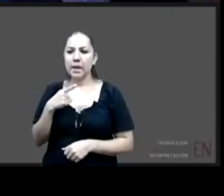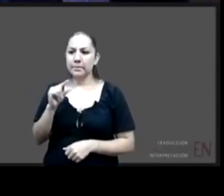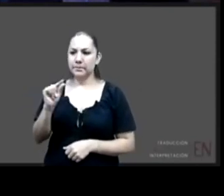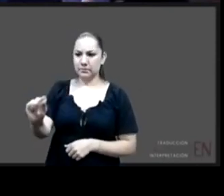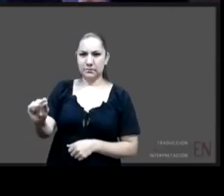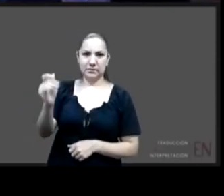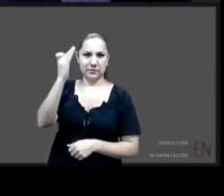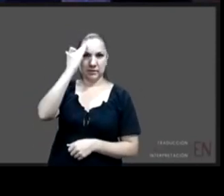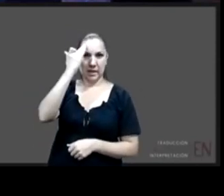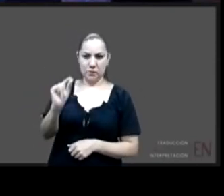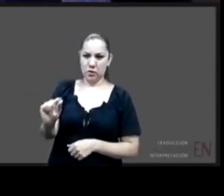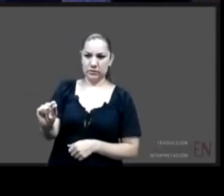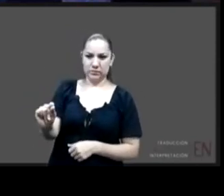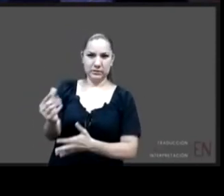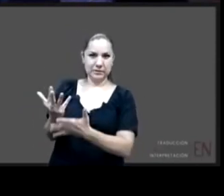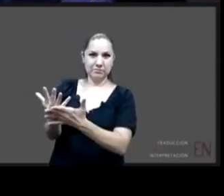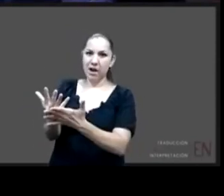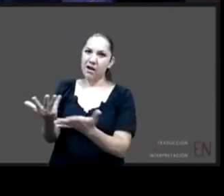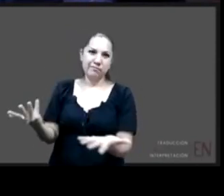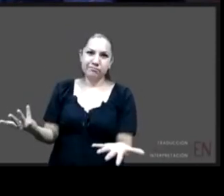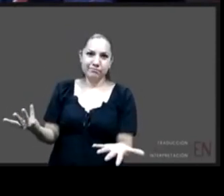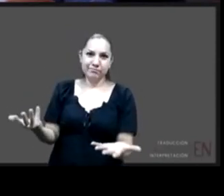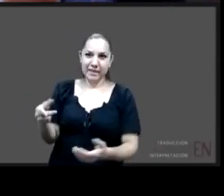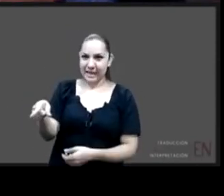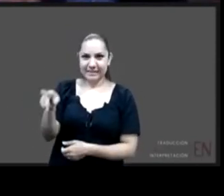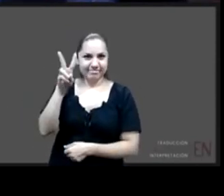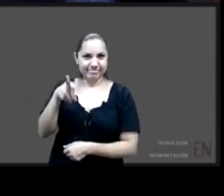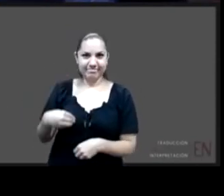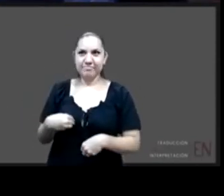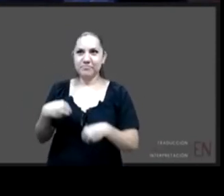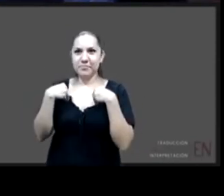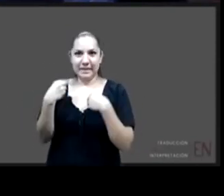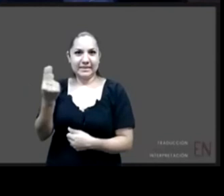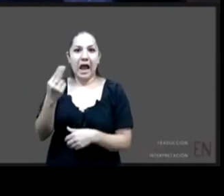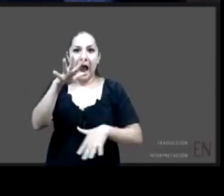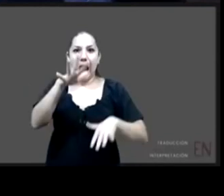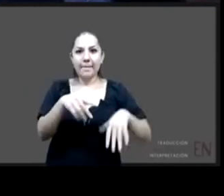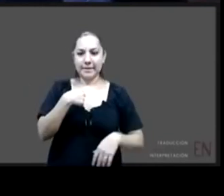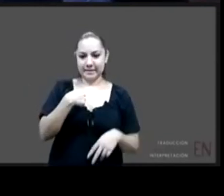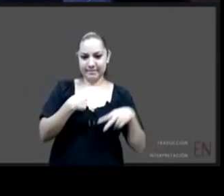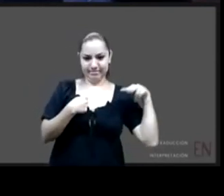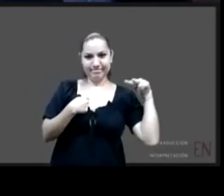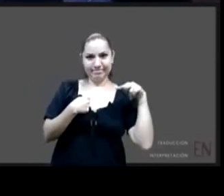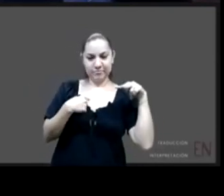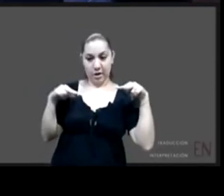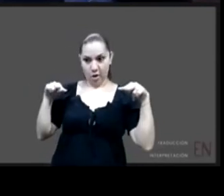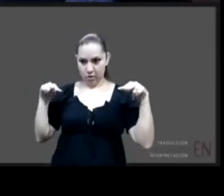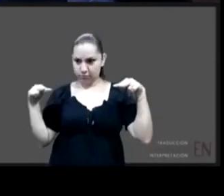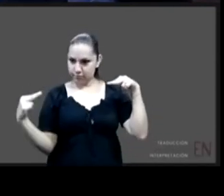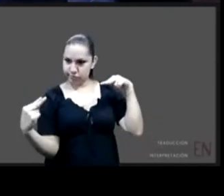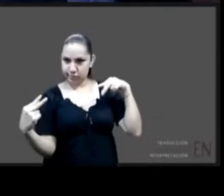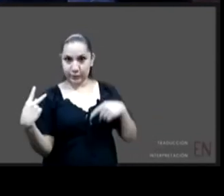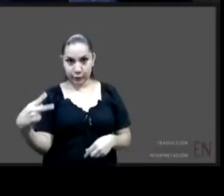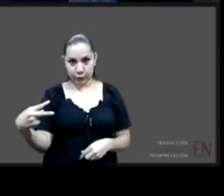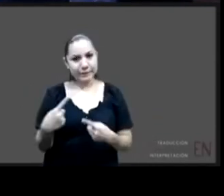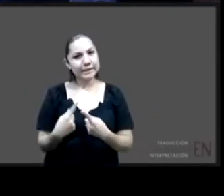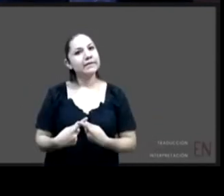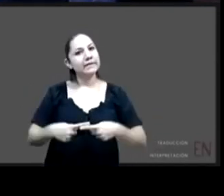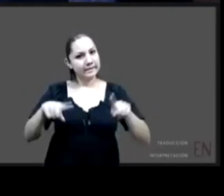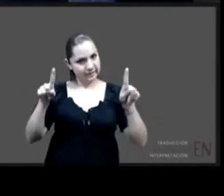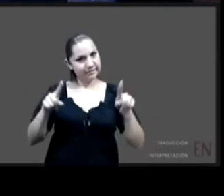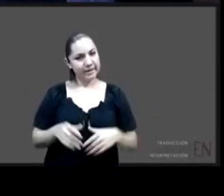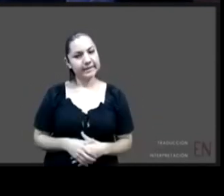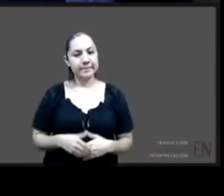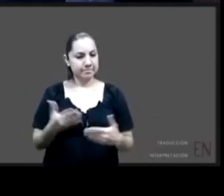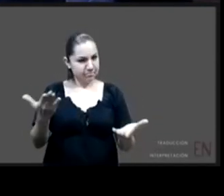ve su tiempo no ve el tiempo del niño o de la niña agradecemos a quienes nos escuchan también de Uruguay y de El Salvador y te damos